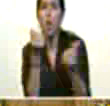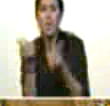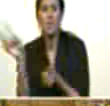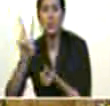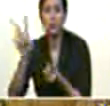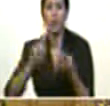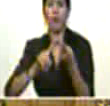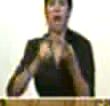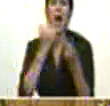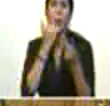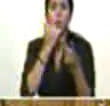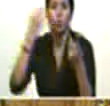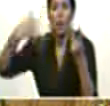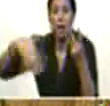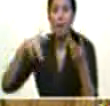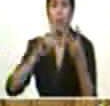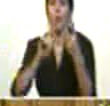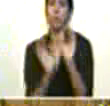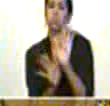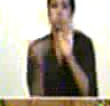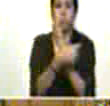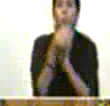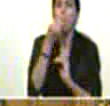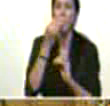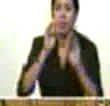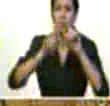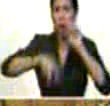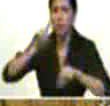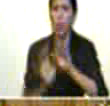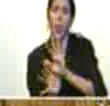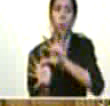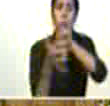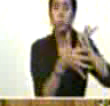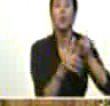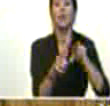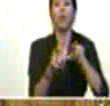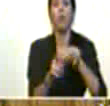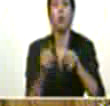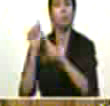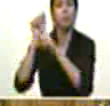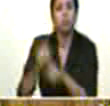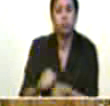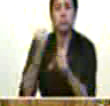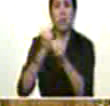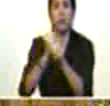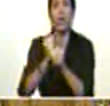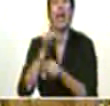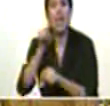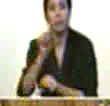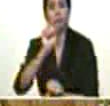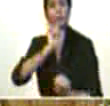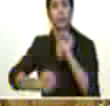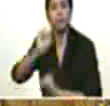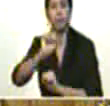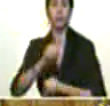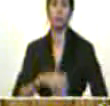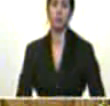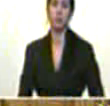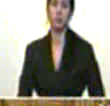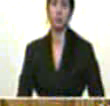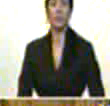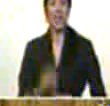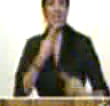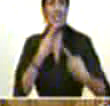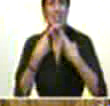precios al acaparamiento a la explotación de los trabajadores y de las comunidades un